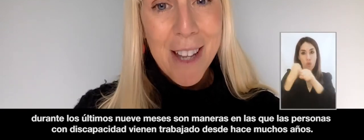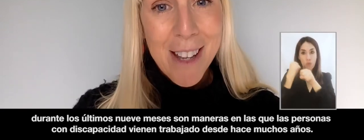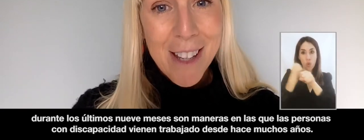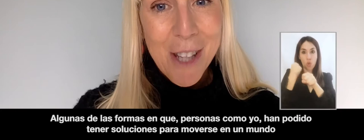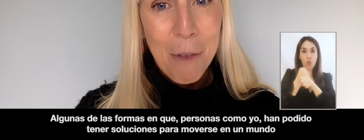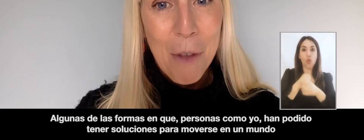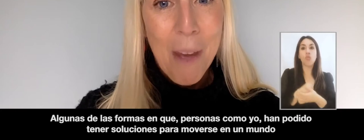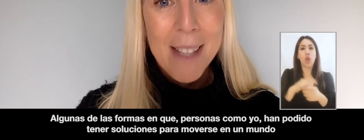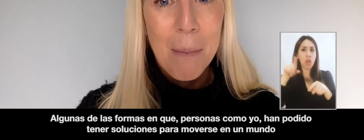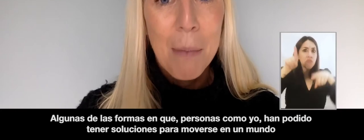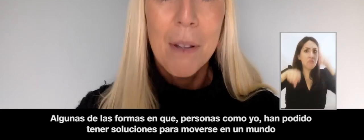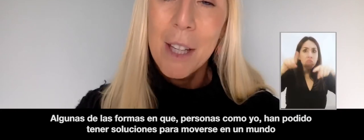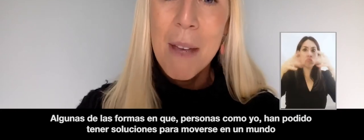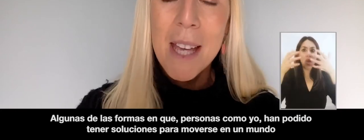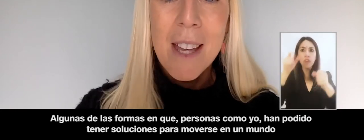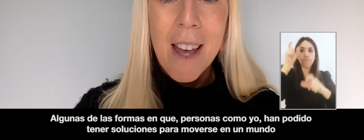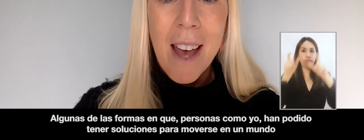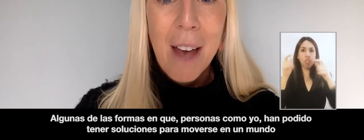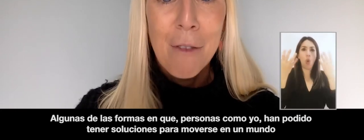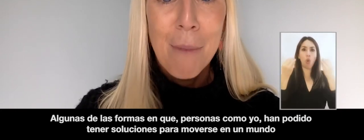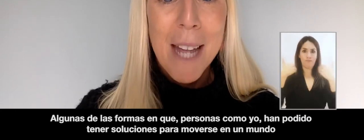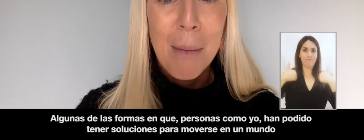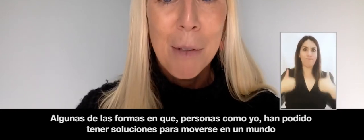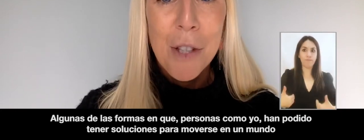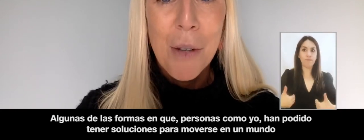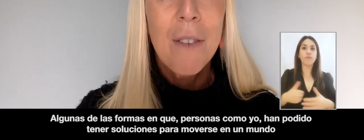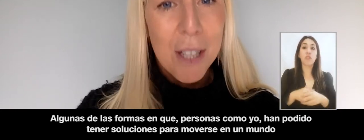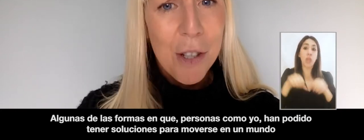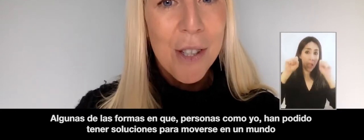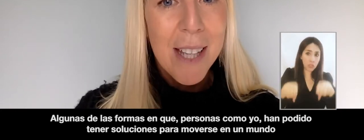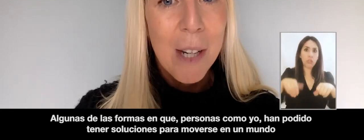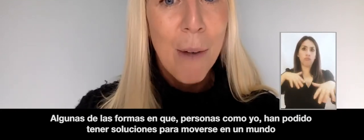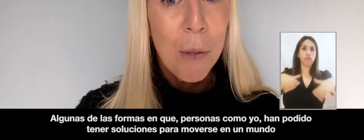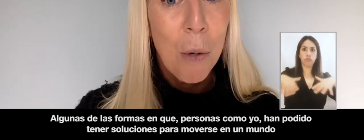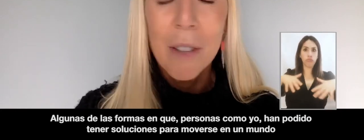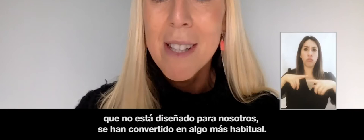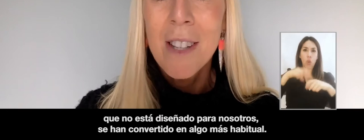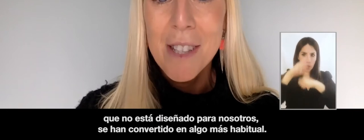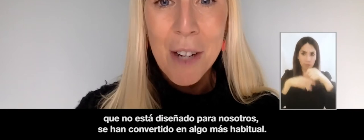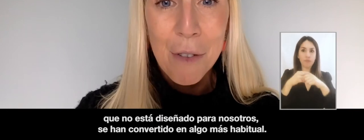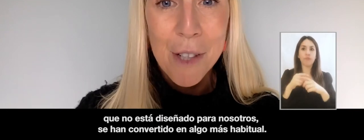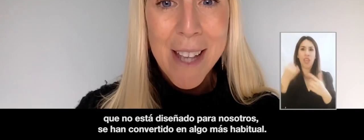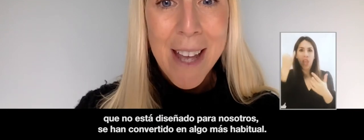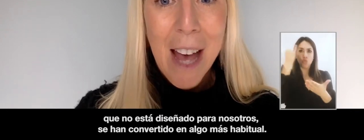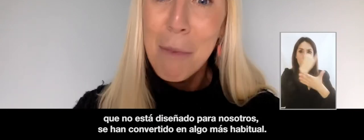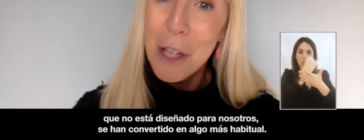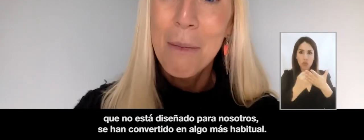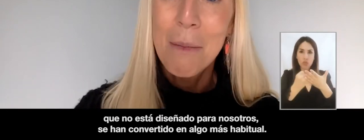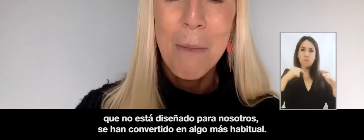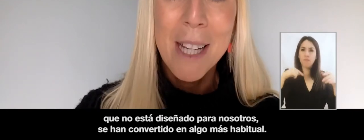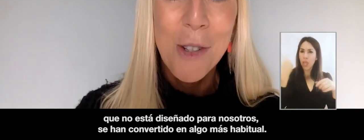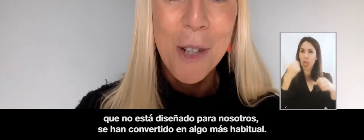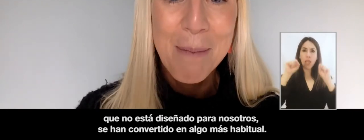years. Some of the ways that people like me have been able to have solutions to get around a world that's not designed for us have